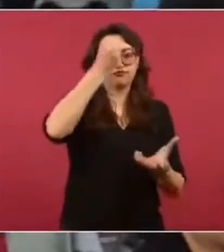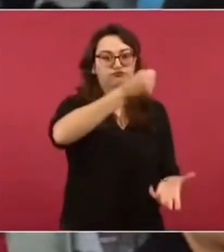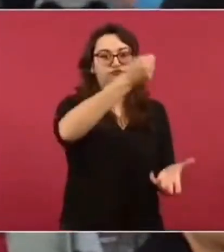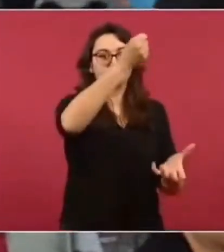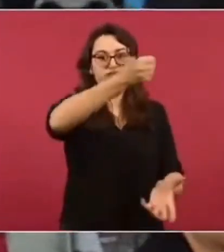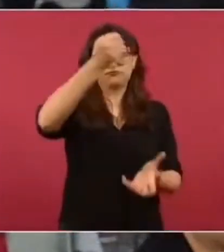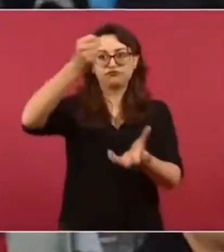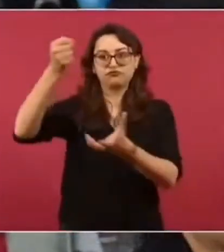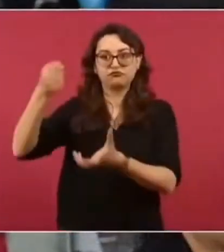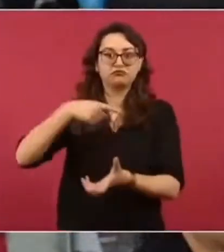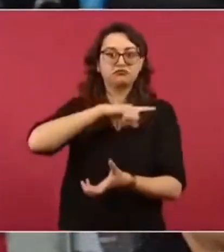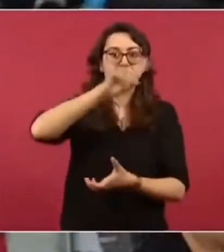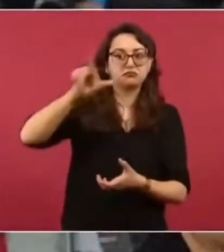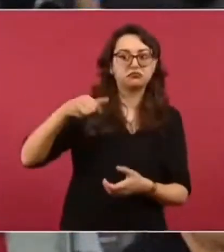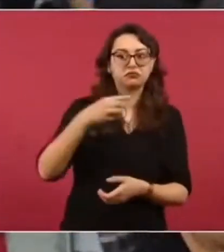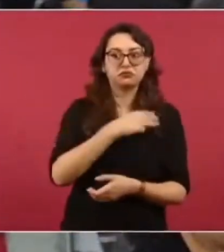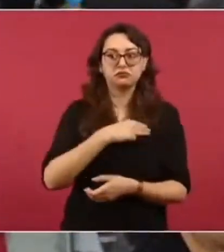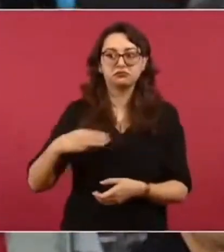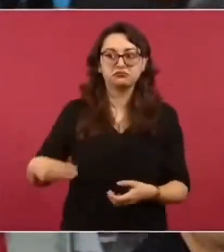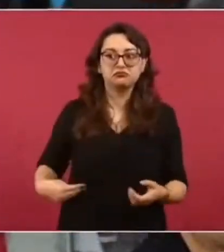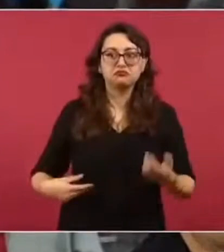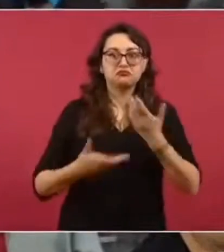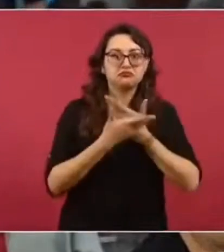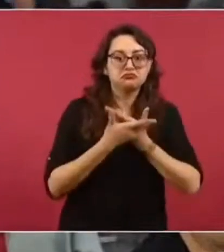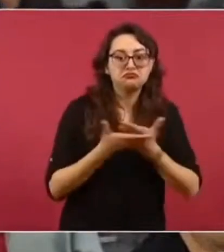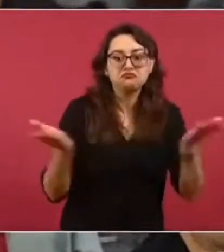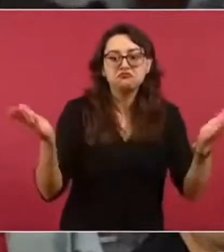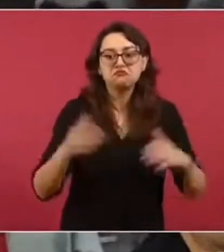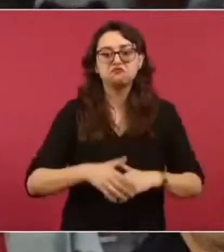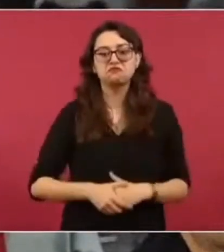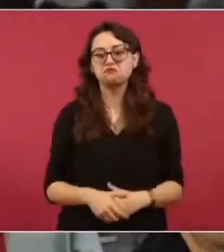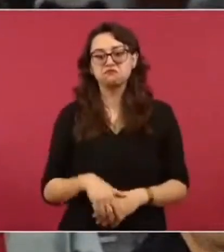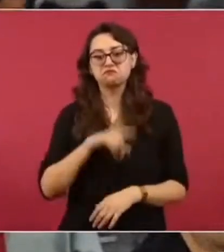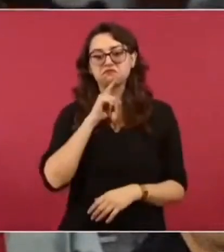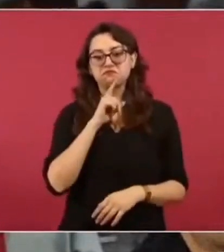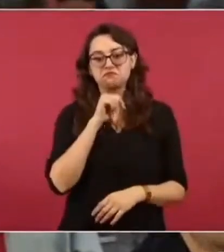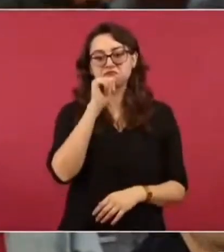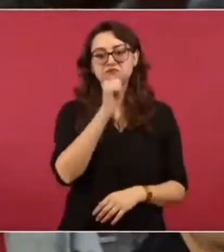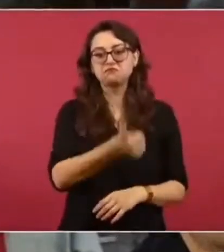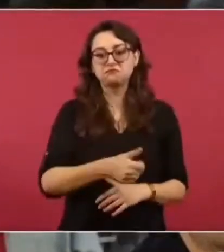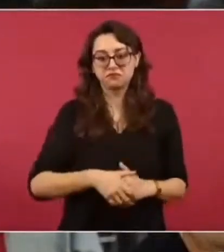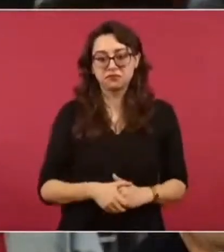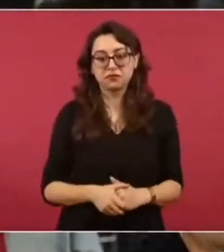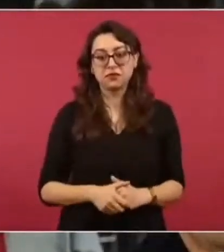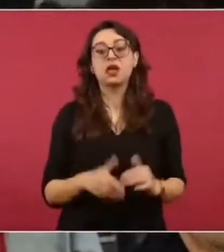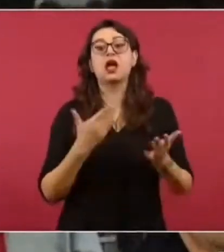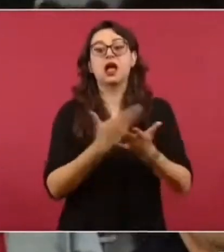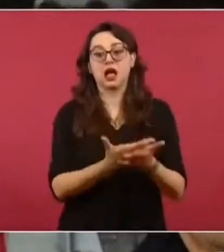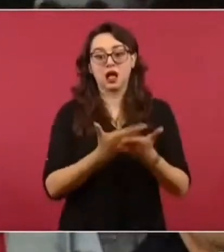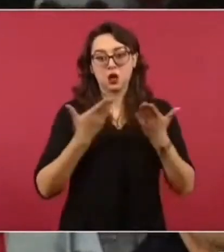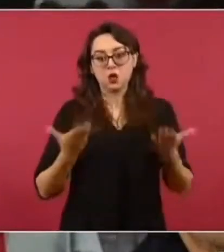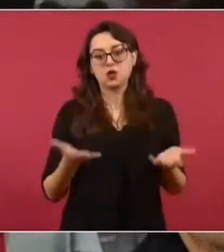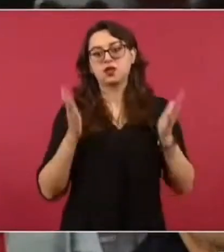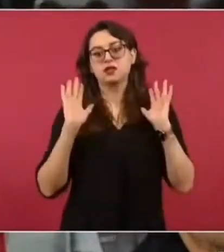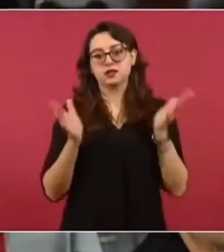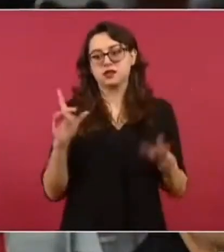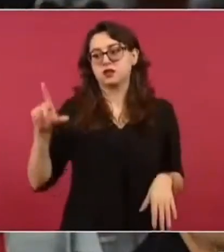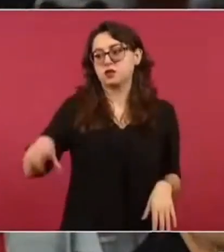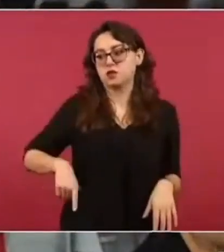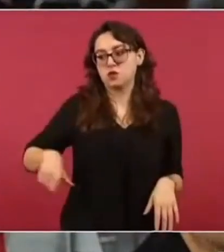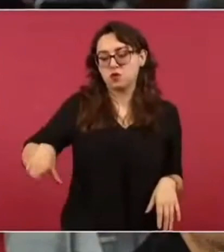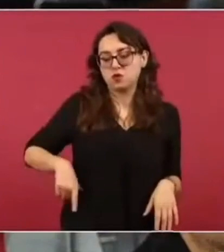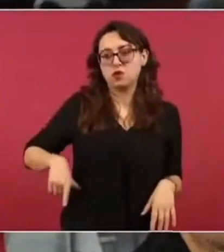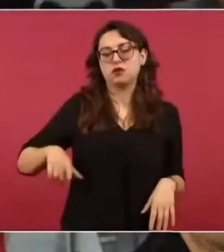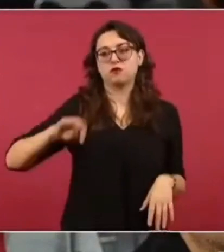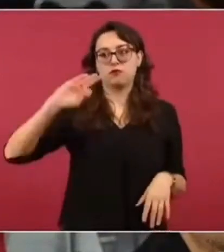día vemos que ha habido una muy buena labor por parte del gobierno federal para poder direccionar los recursos económicos a las